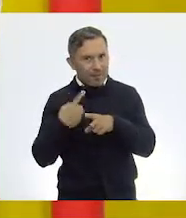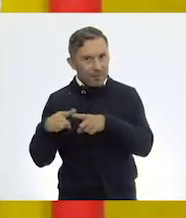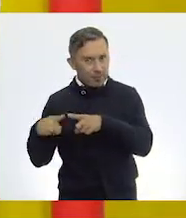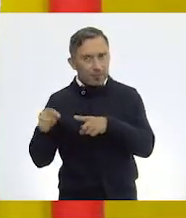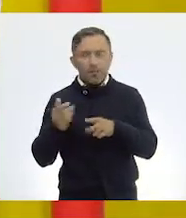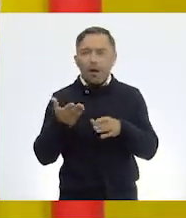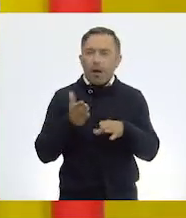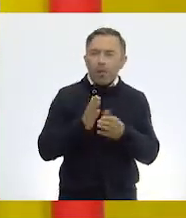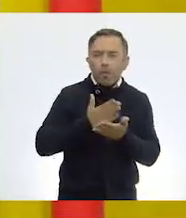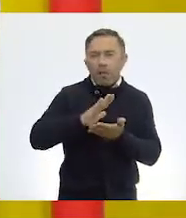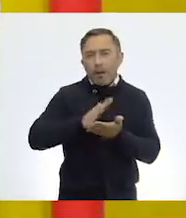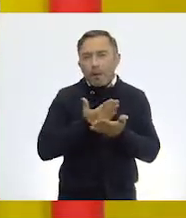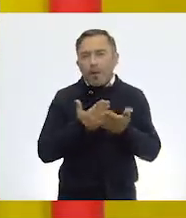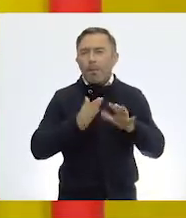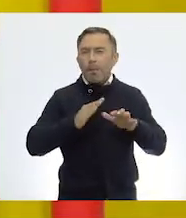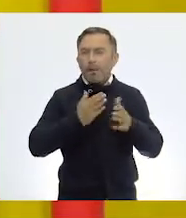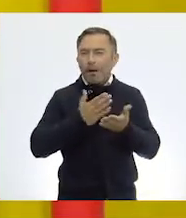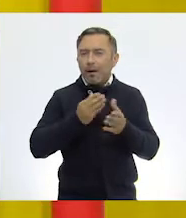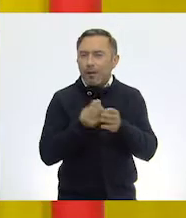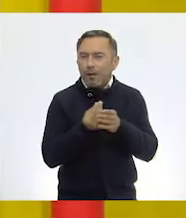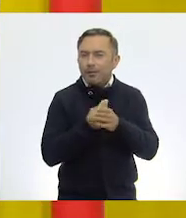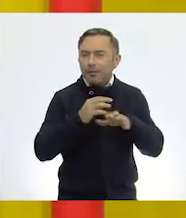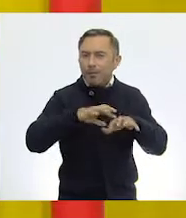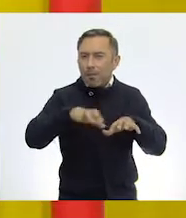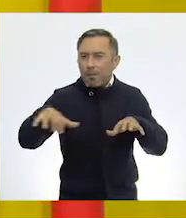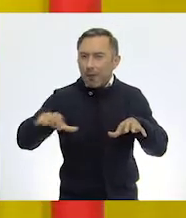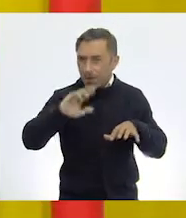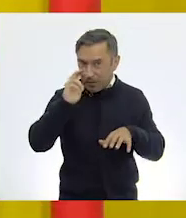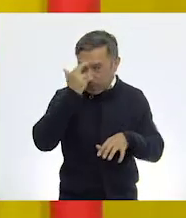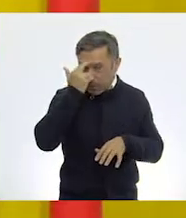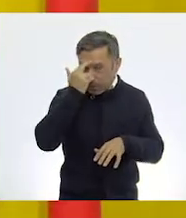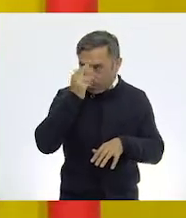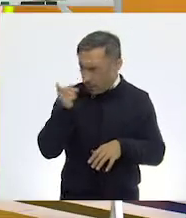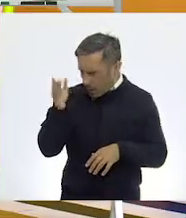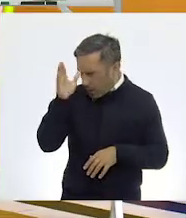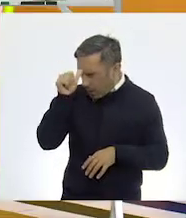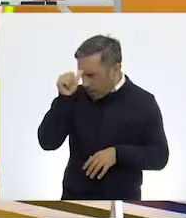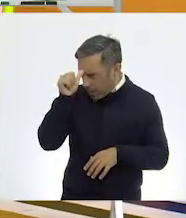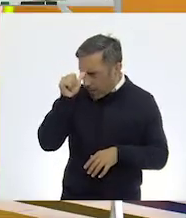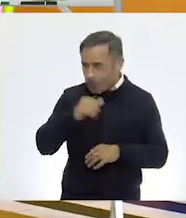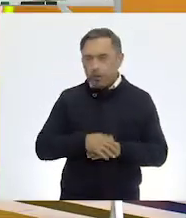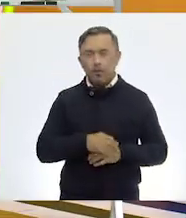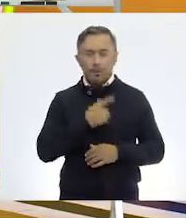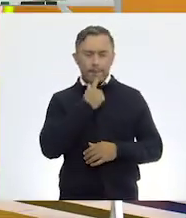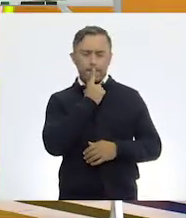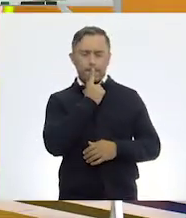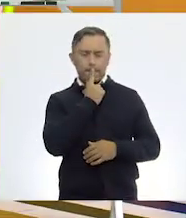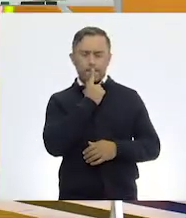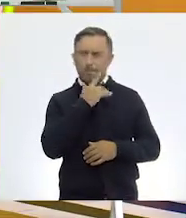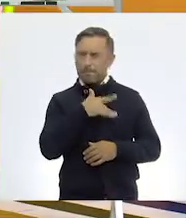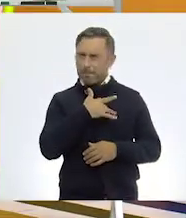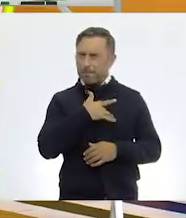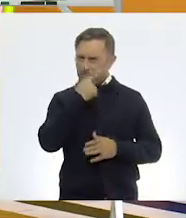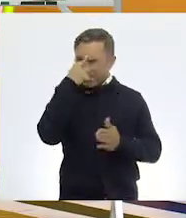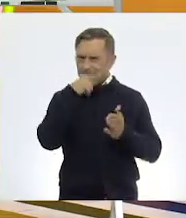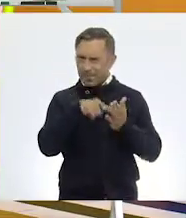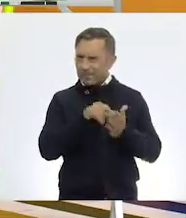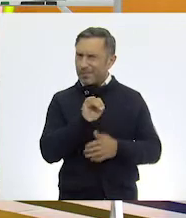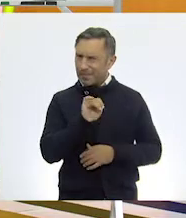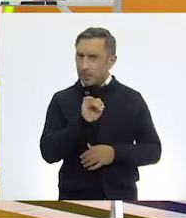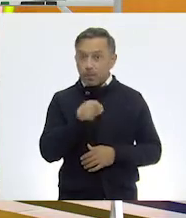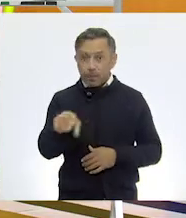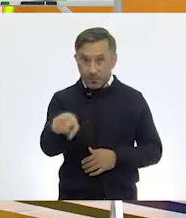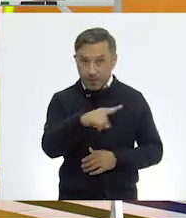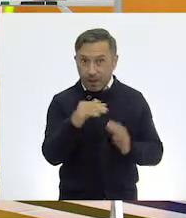estado platicando en las clases anteriores. ¿Lo recuerdan? ¿Tú lo recuerdas, Ale? Creo que sí. ¿Ustedes allá en casa?